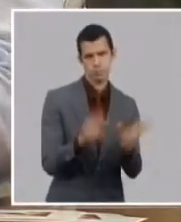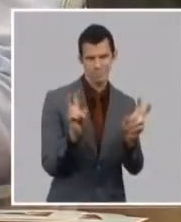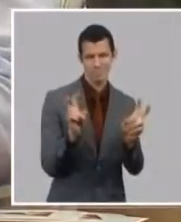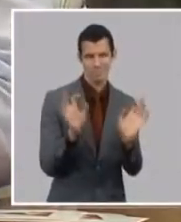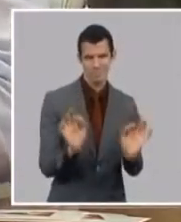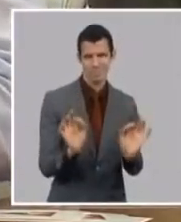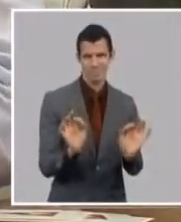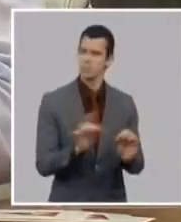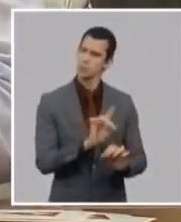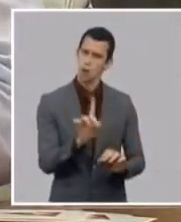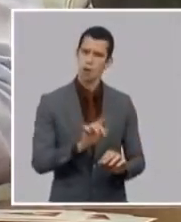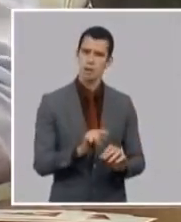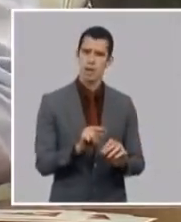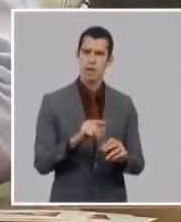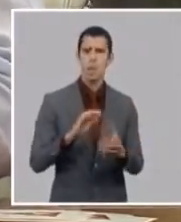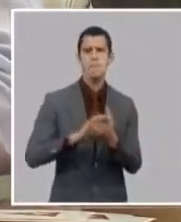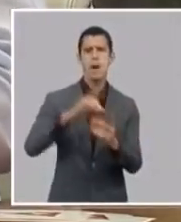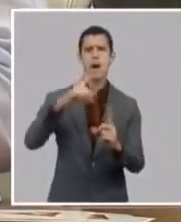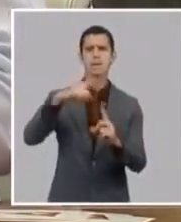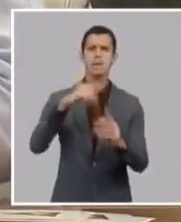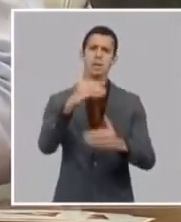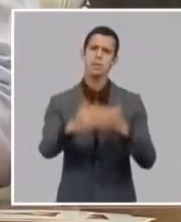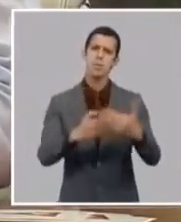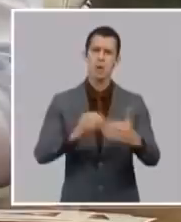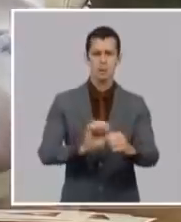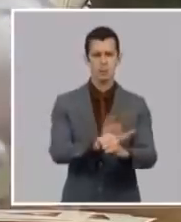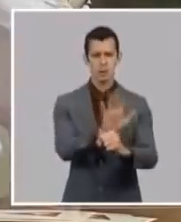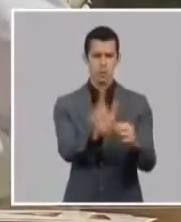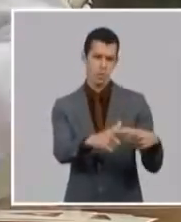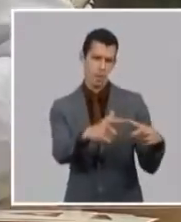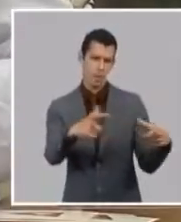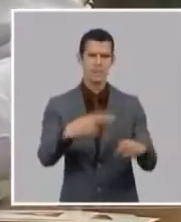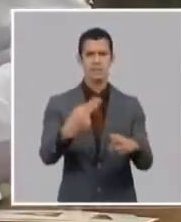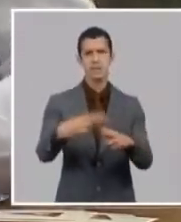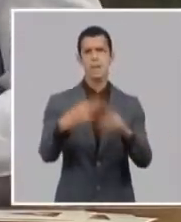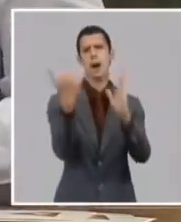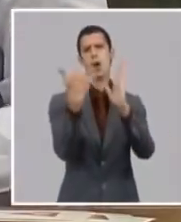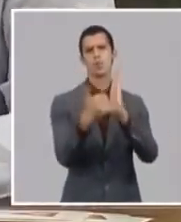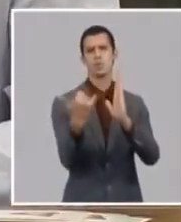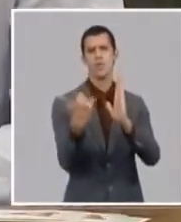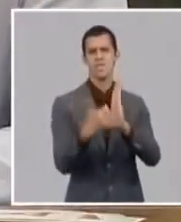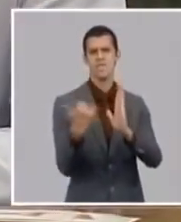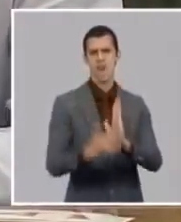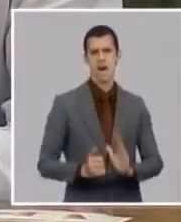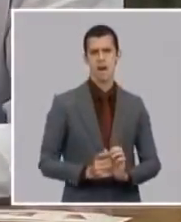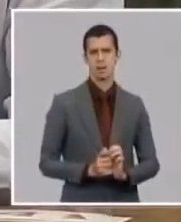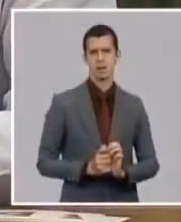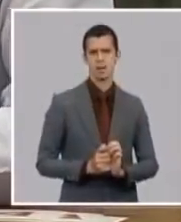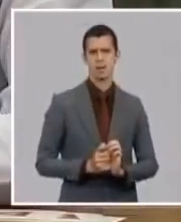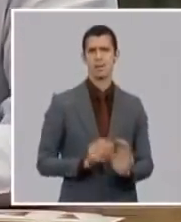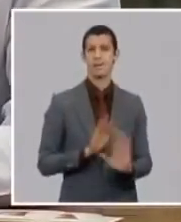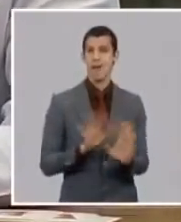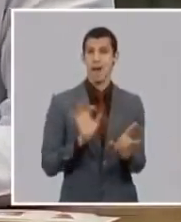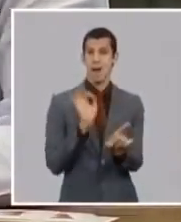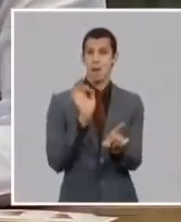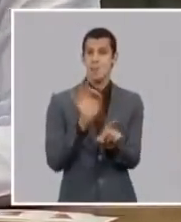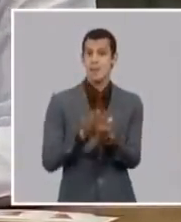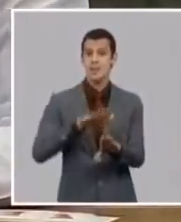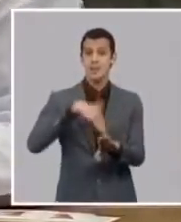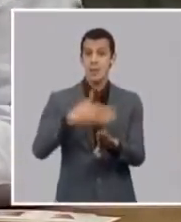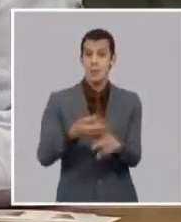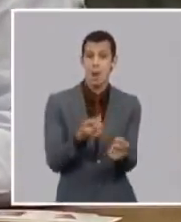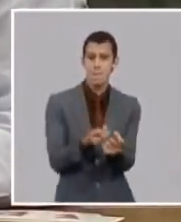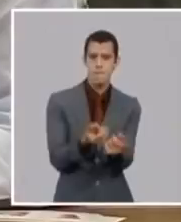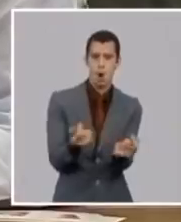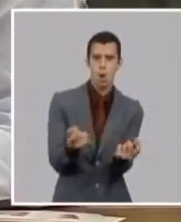suave una situación que podía crear irritación que podía crear inseguridad para entonces potenciar el descontento social